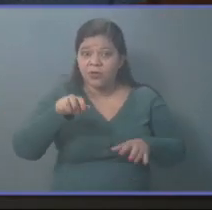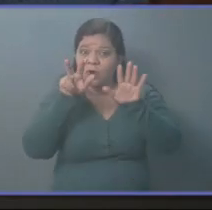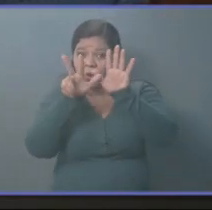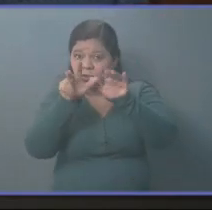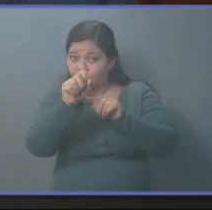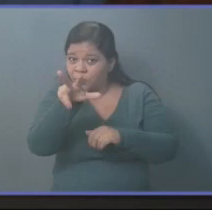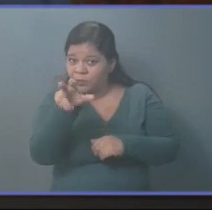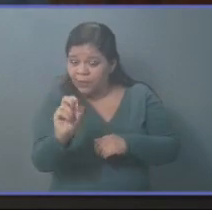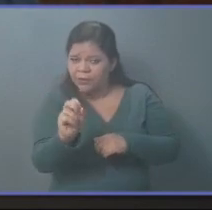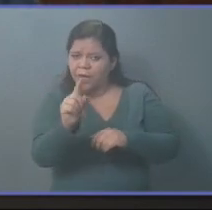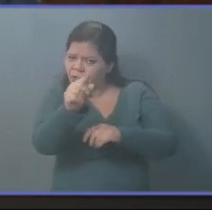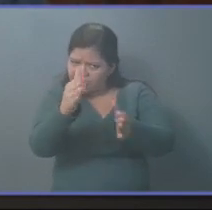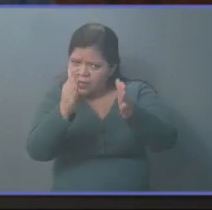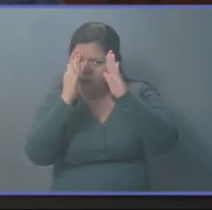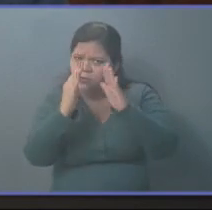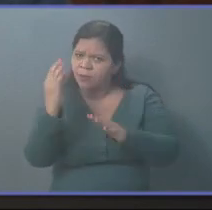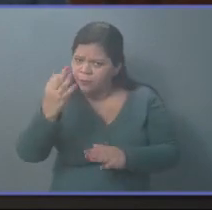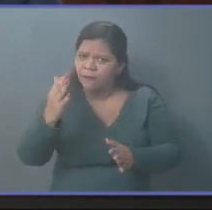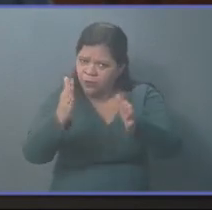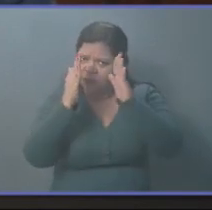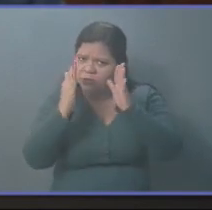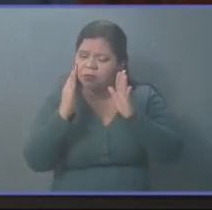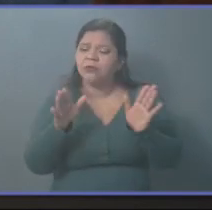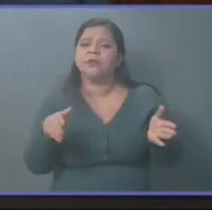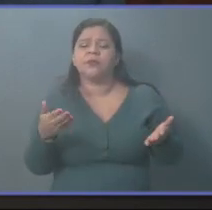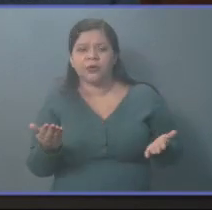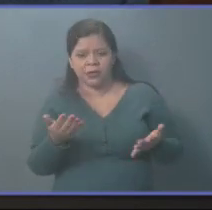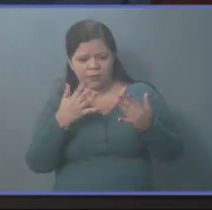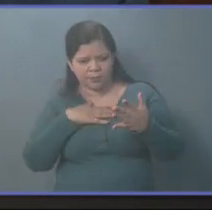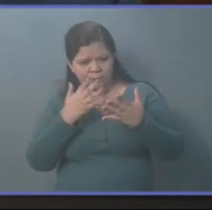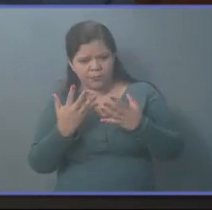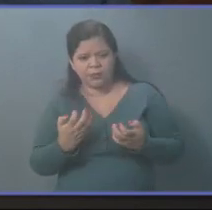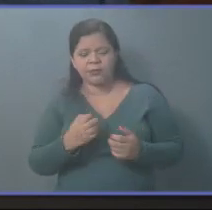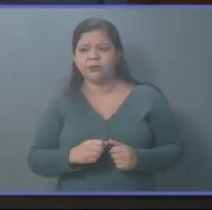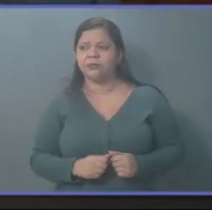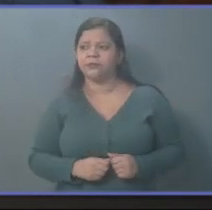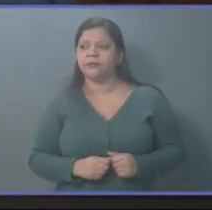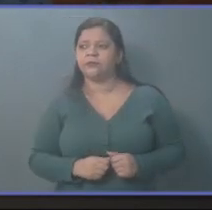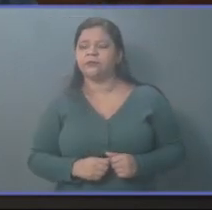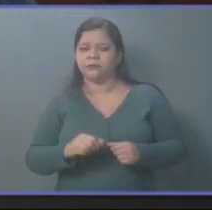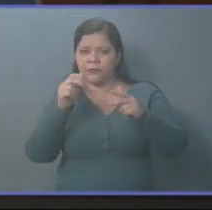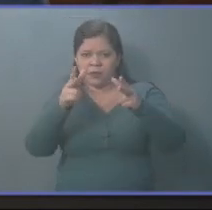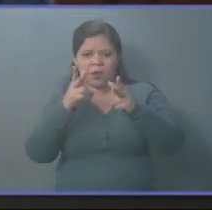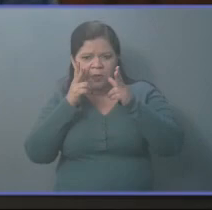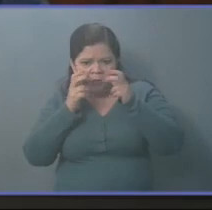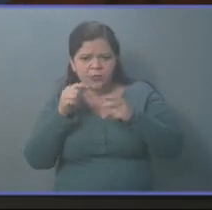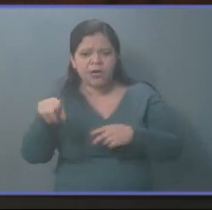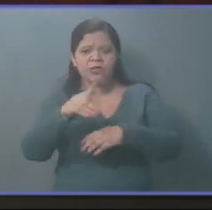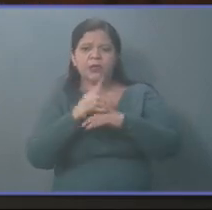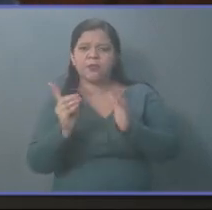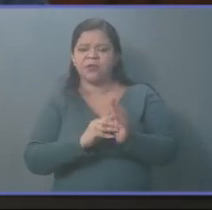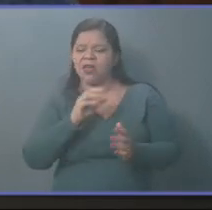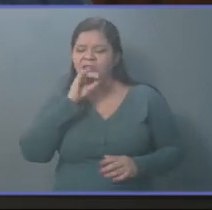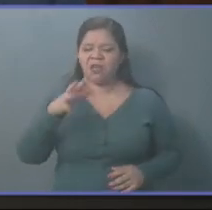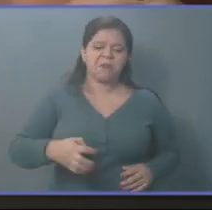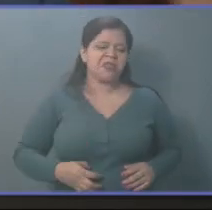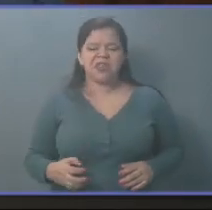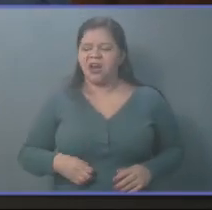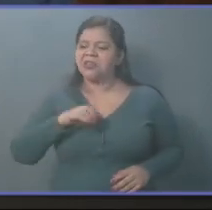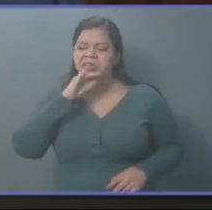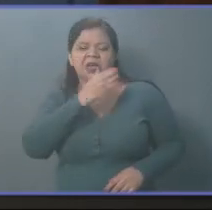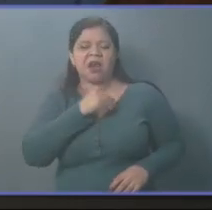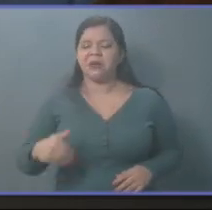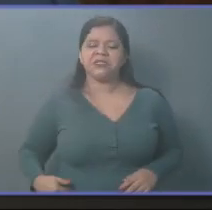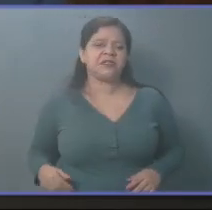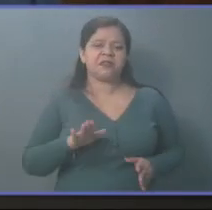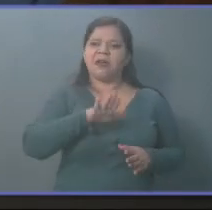8 y 30 estén pendientes y ahí quiero quiero que quiero ir a esos diputados mentirosos que diciendo que el presidente